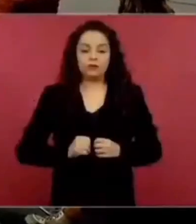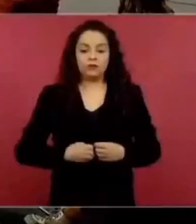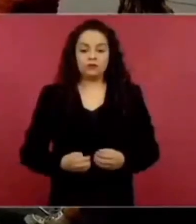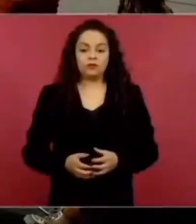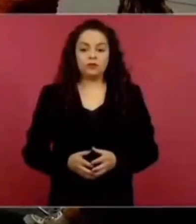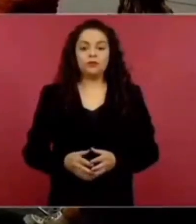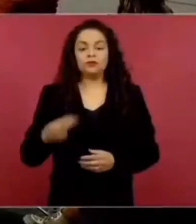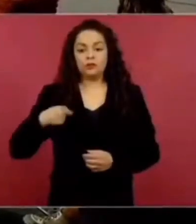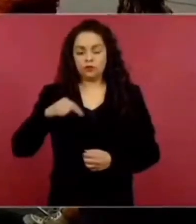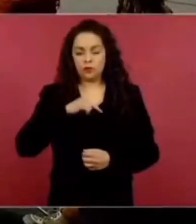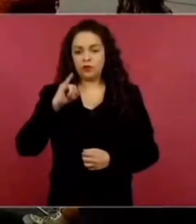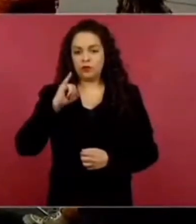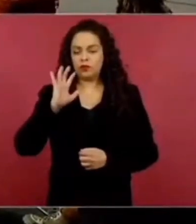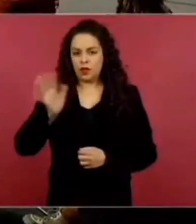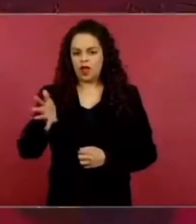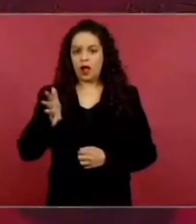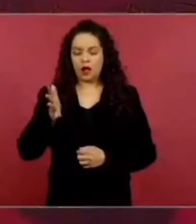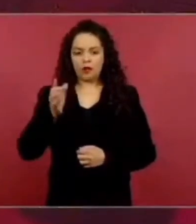Vamos avanzando.